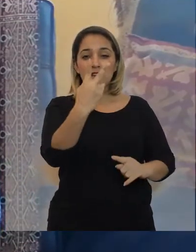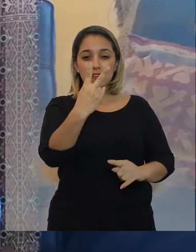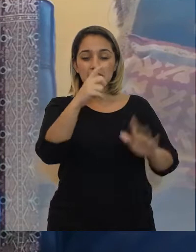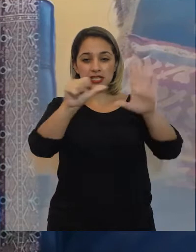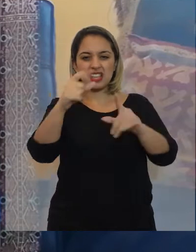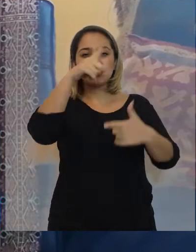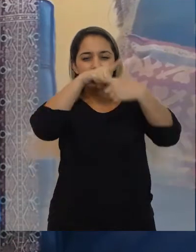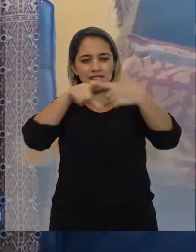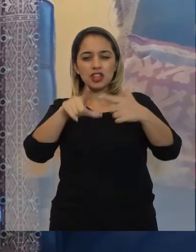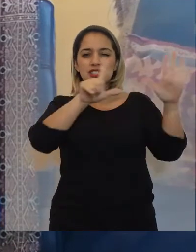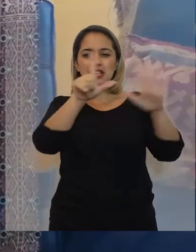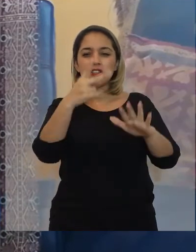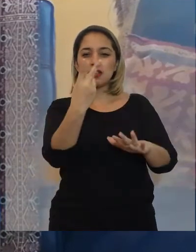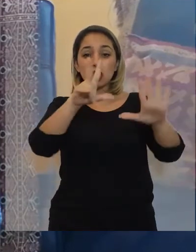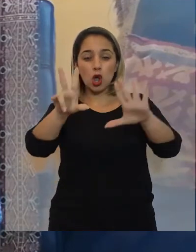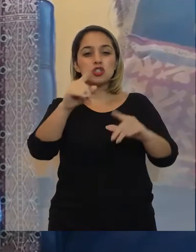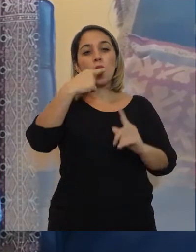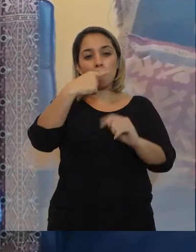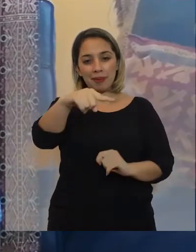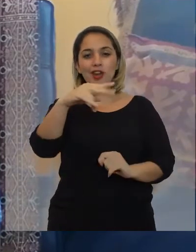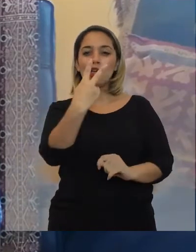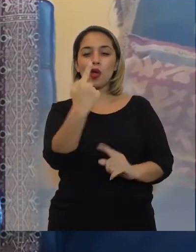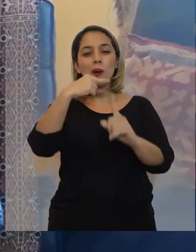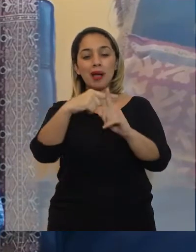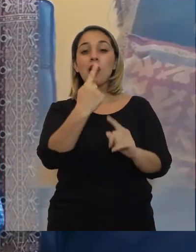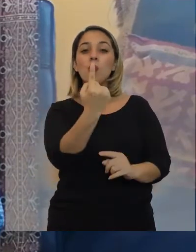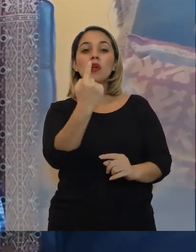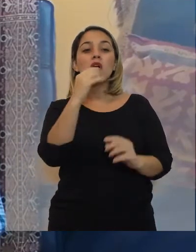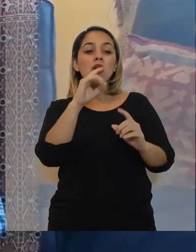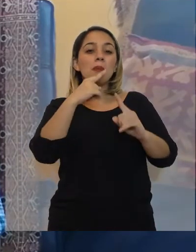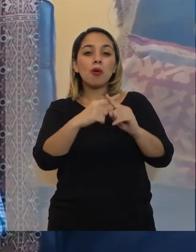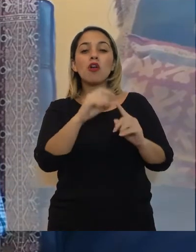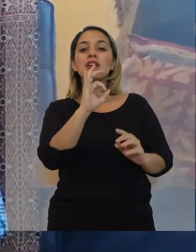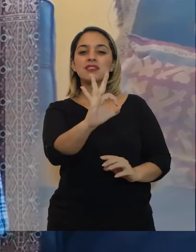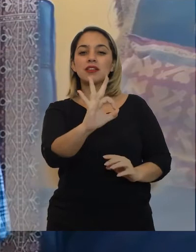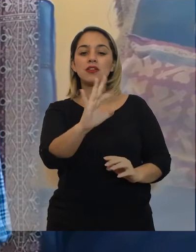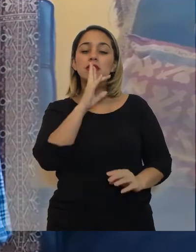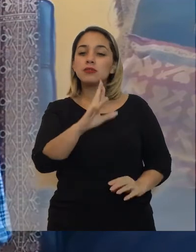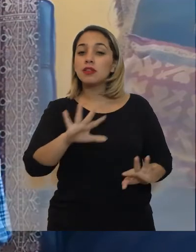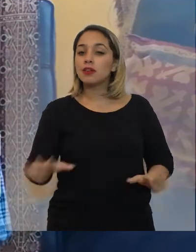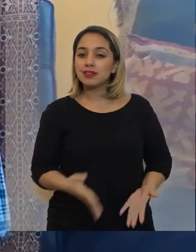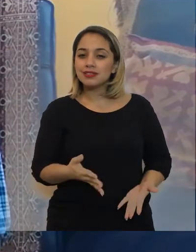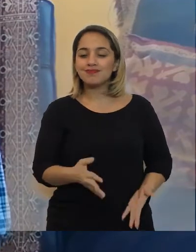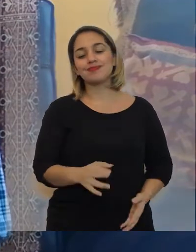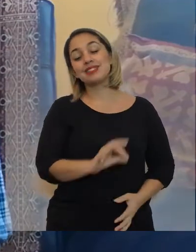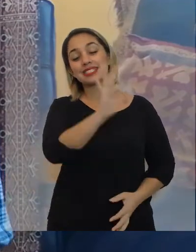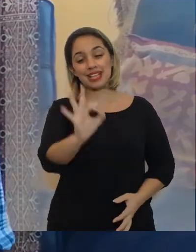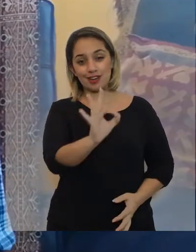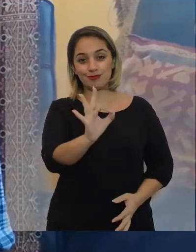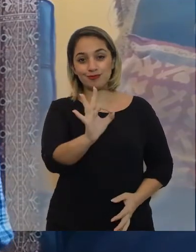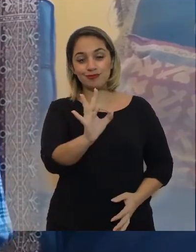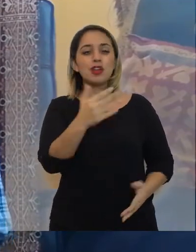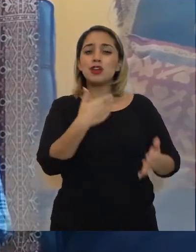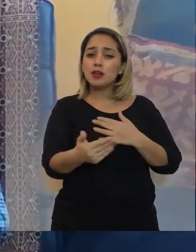1.326 dividido 728 le restas 2, le sumas 1 y lo multiplicas por 0 ¿Cuánto te dio? 0